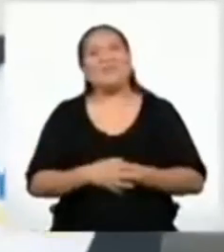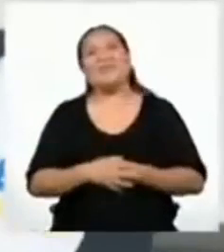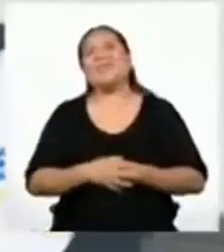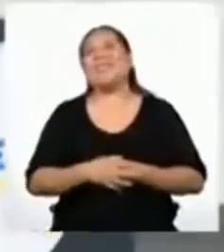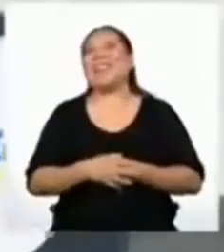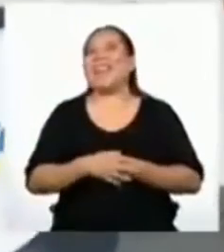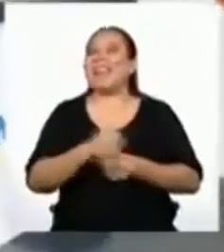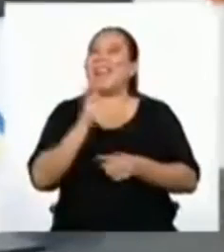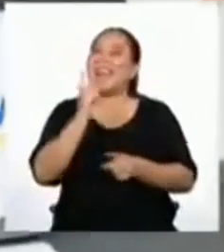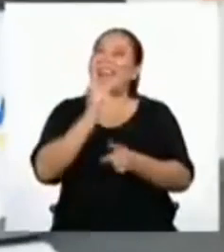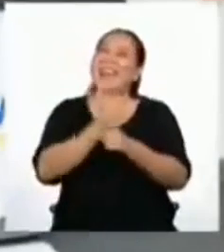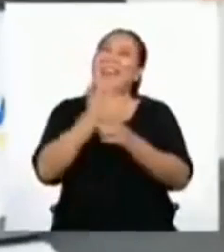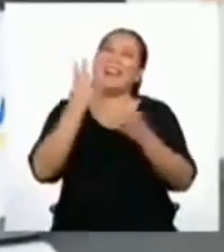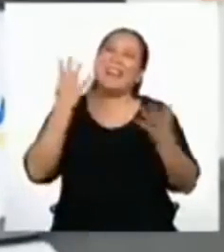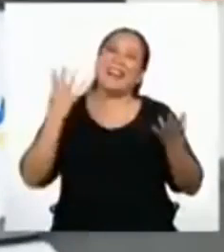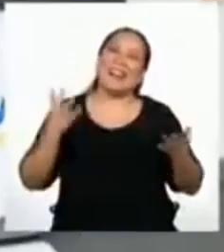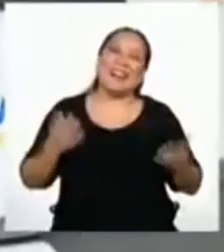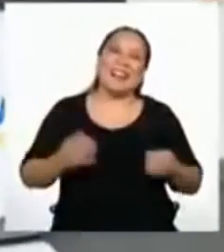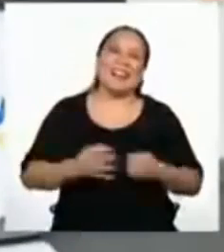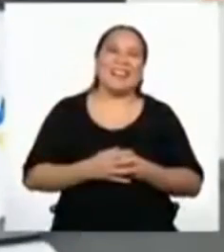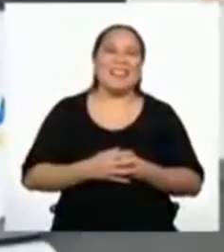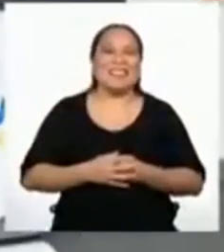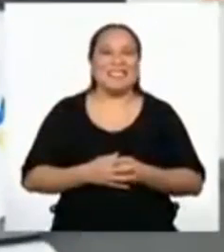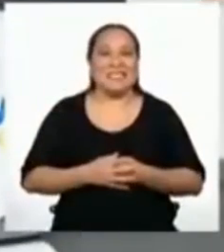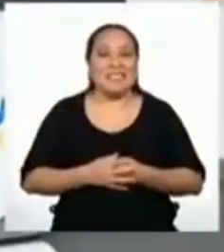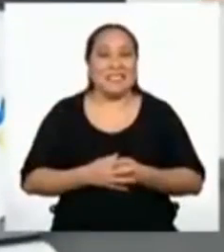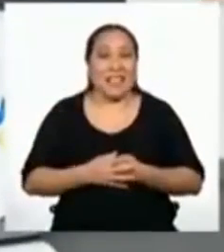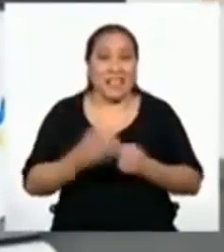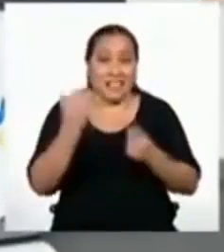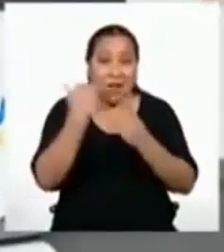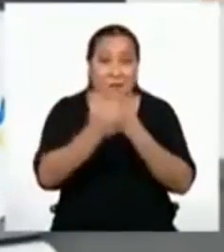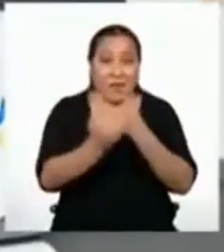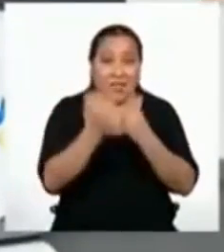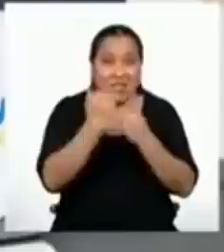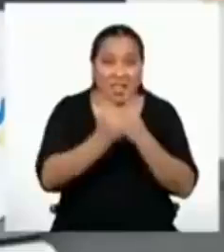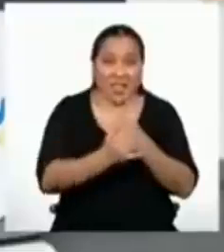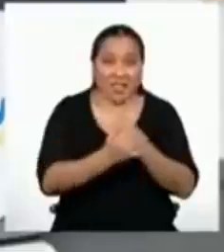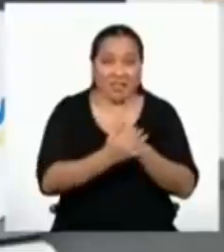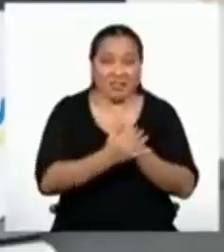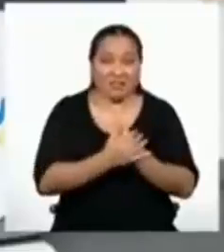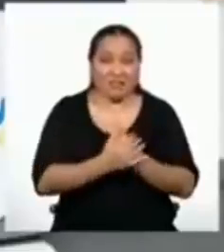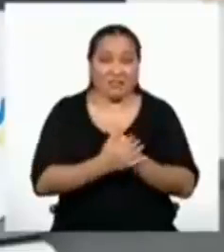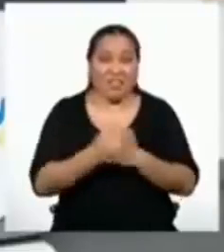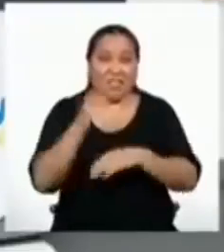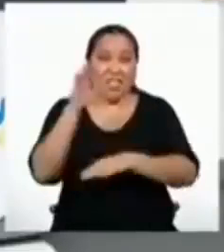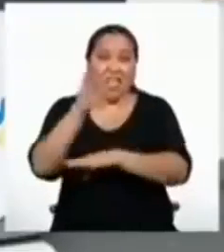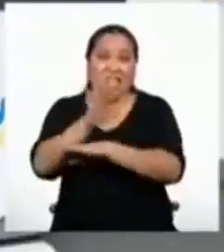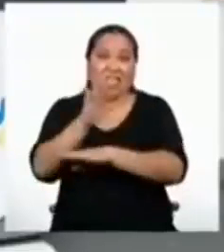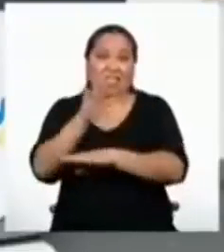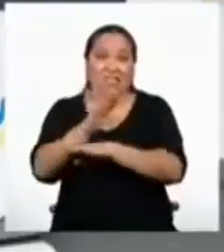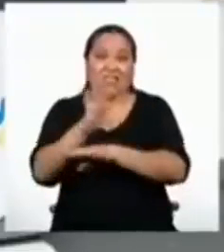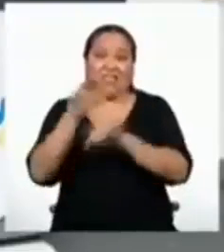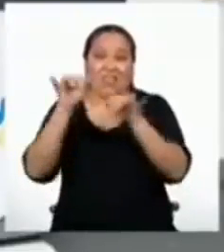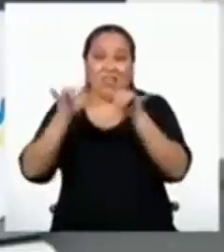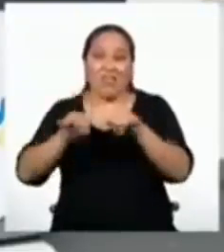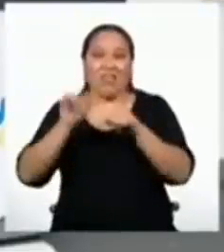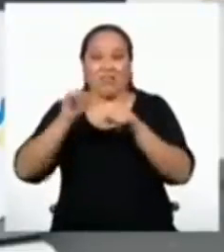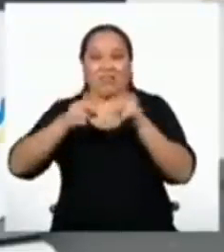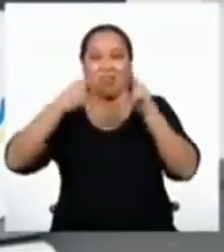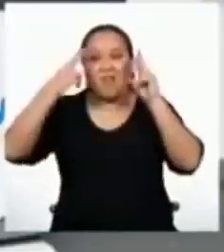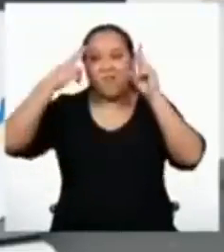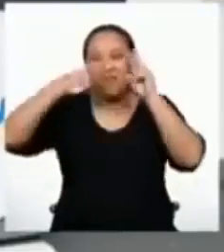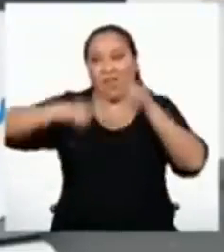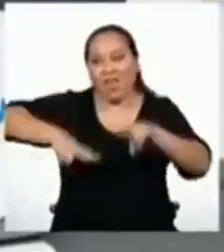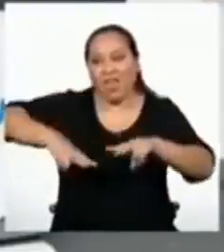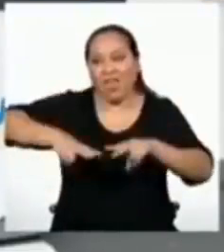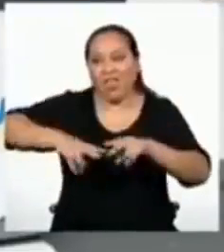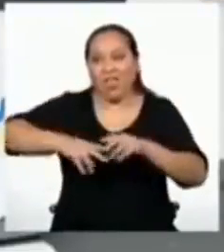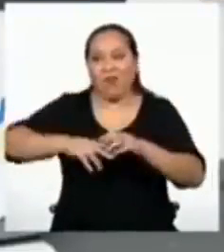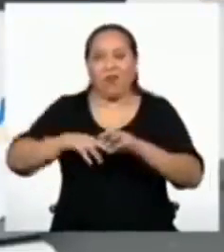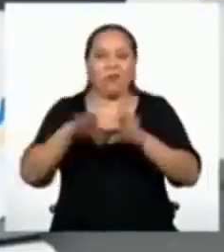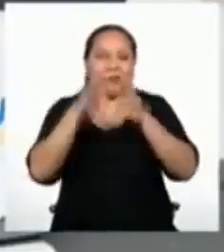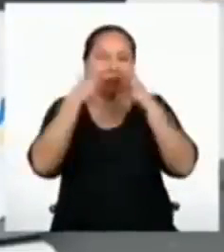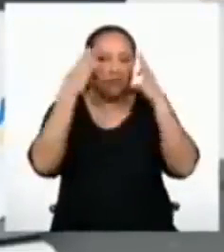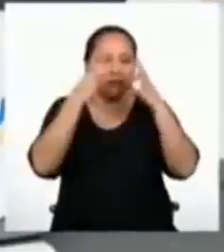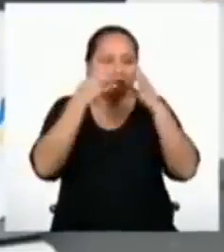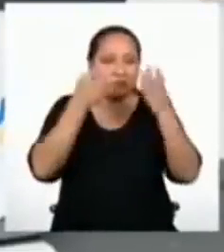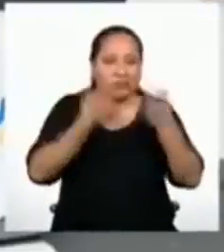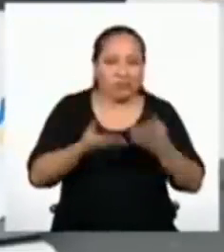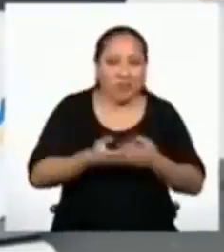¡Ajá! ¿Te quedaste a la mitad? ¿Se te fue la tarde viendo tus redes sociales y no hiciste nada?